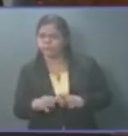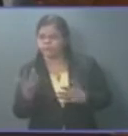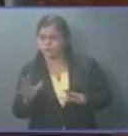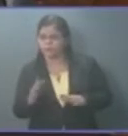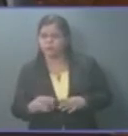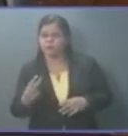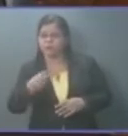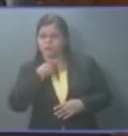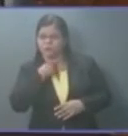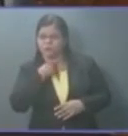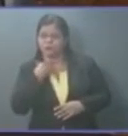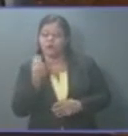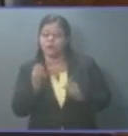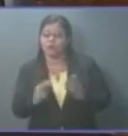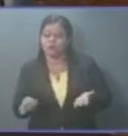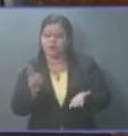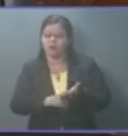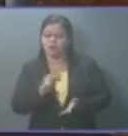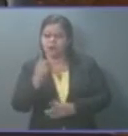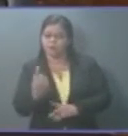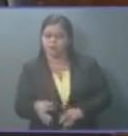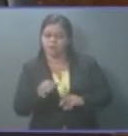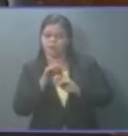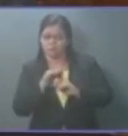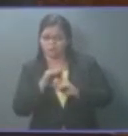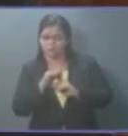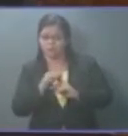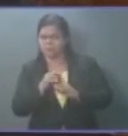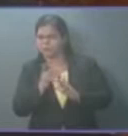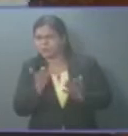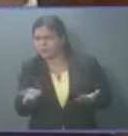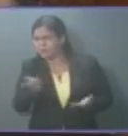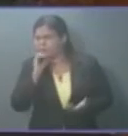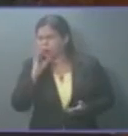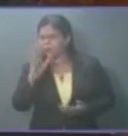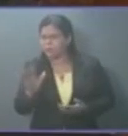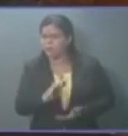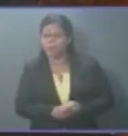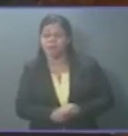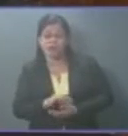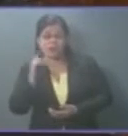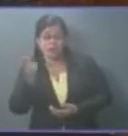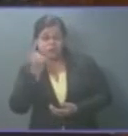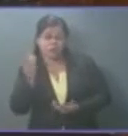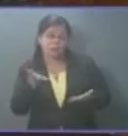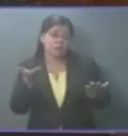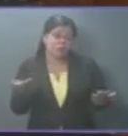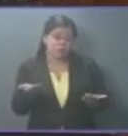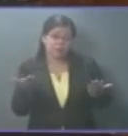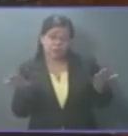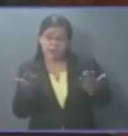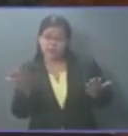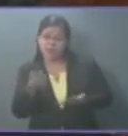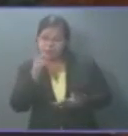impida inscribir sus candidaturas. Y parten del simple hecho de que porque se les hace una